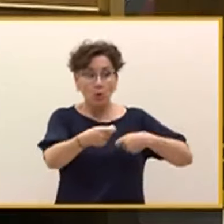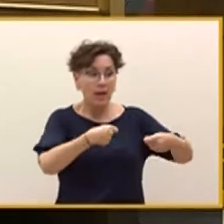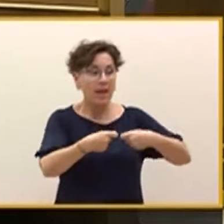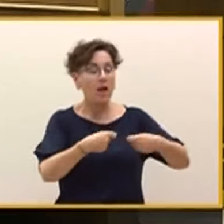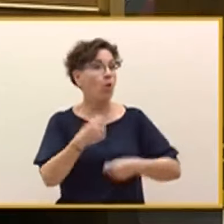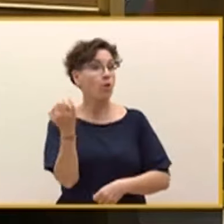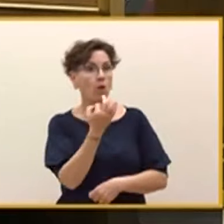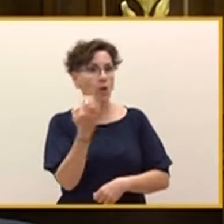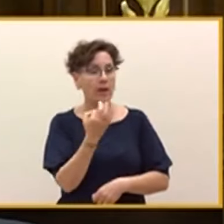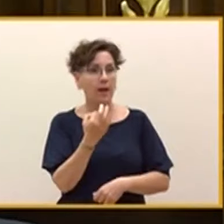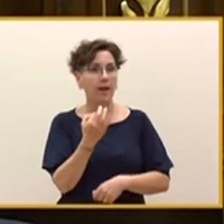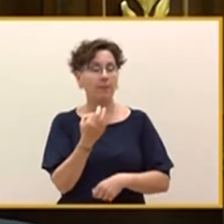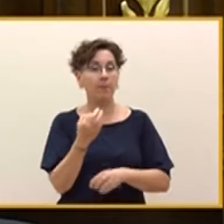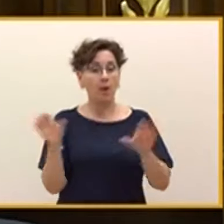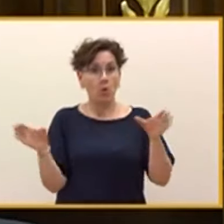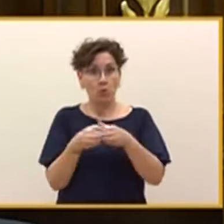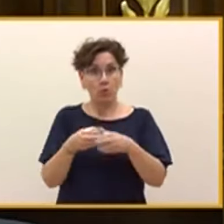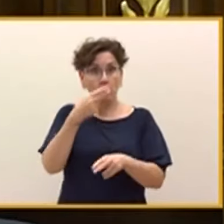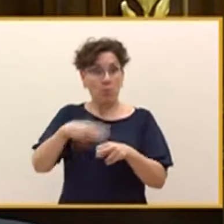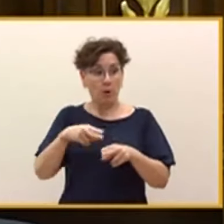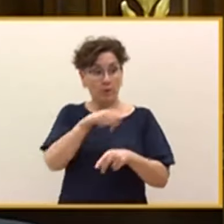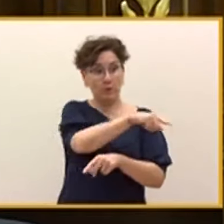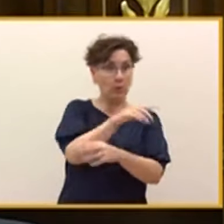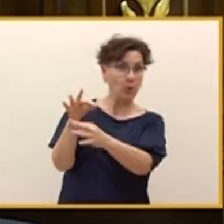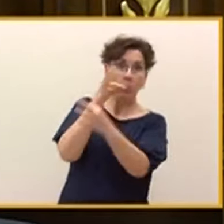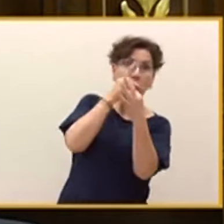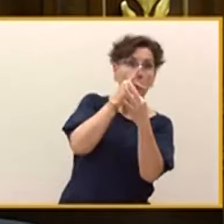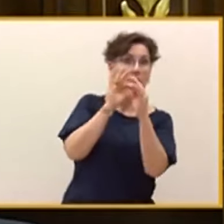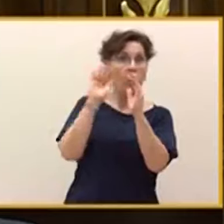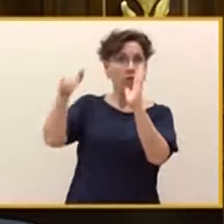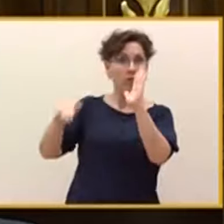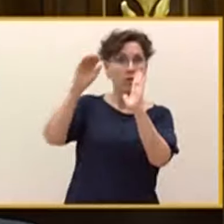los naufragios de los partidos de los que vive. ¿Allá ustedes?